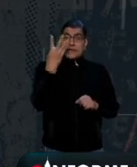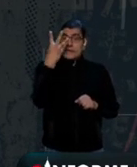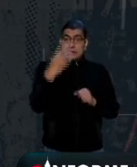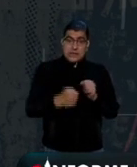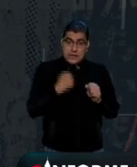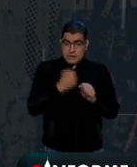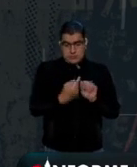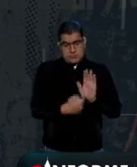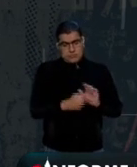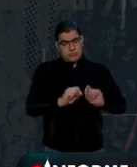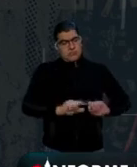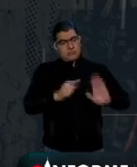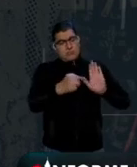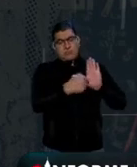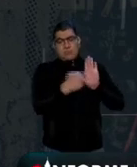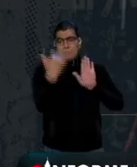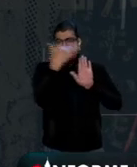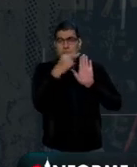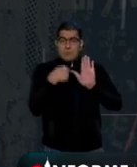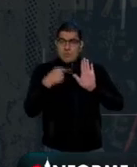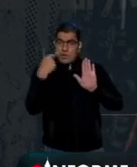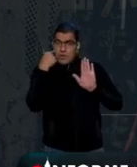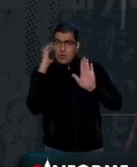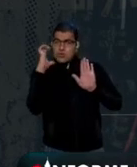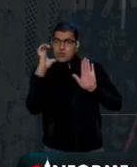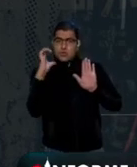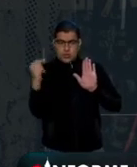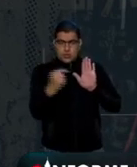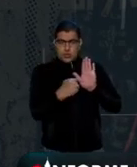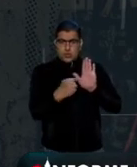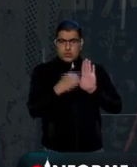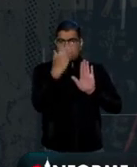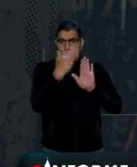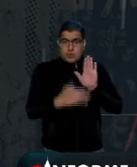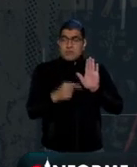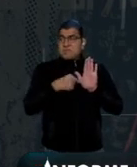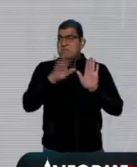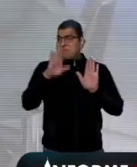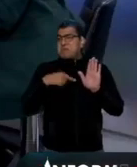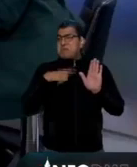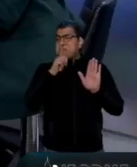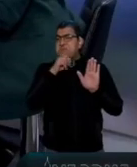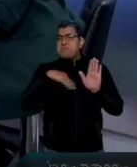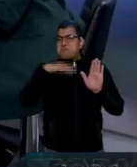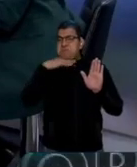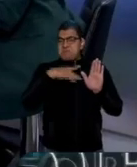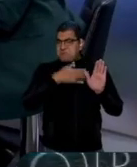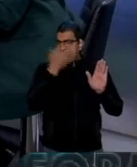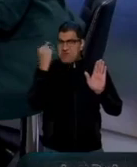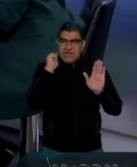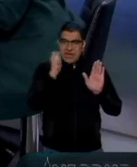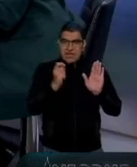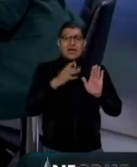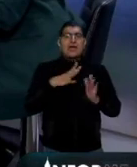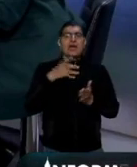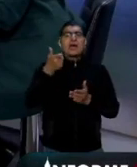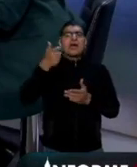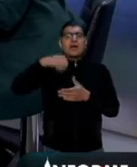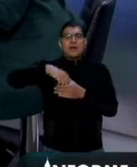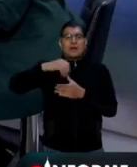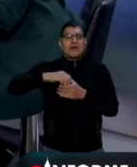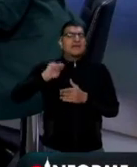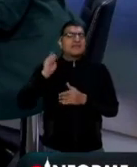Aquí está el documento. Mucho ojo con el documento. Creo que no lo leyó. ¿Qué pasa con los ahorros? Cuando